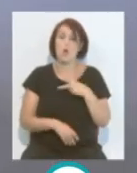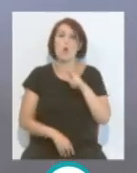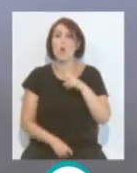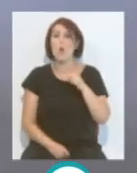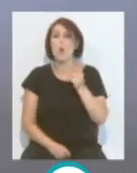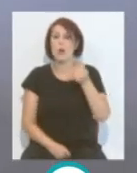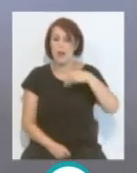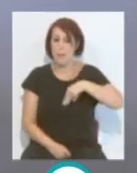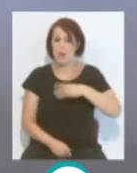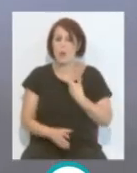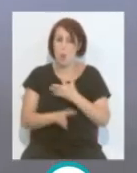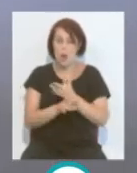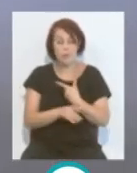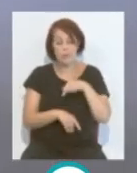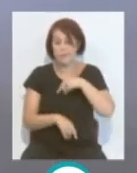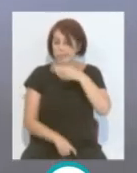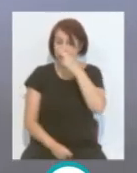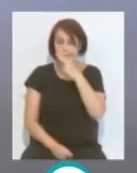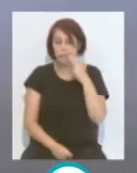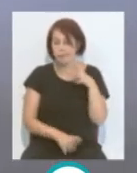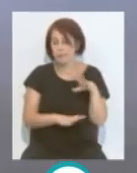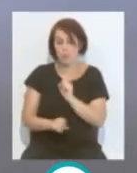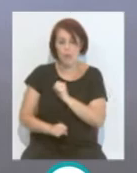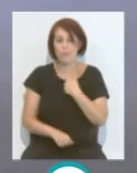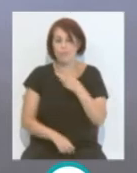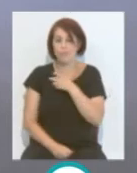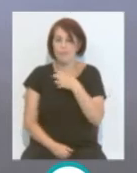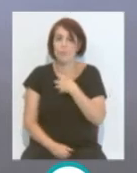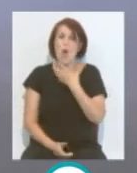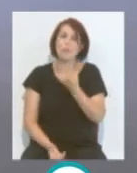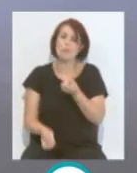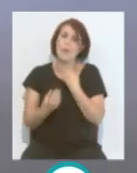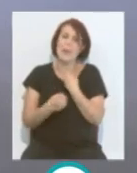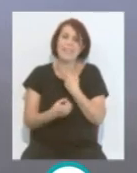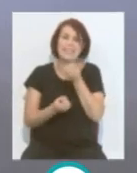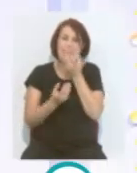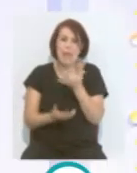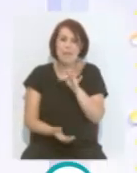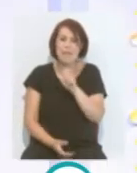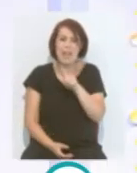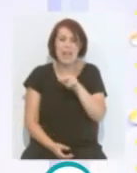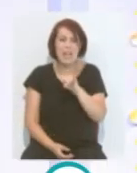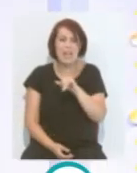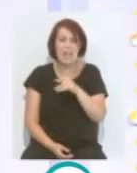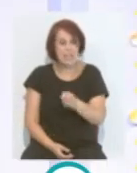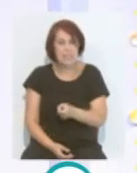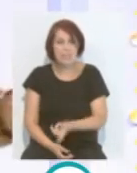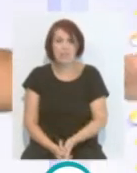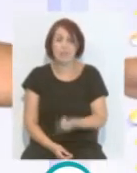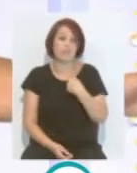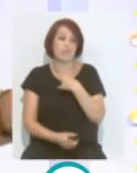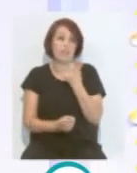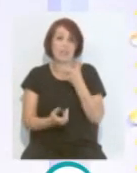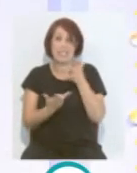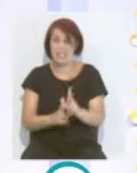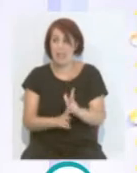un compromiso ineludible y no nos ha podido acompañar. Pero cuéntame, ¿cómo le van las cosas a Feli? Bueno, pues como tú bien dices, aquí falta una